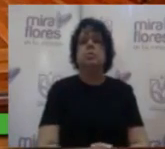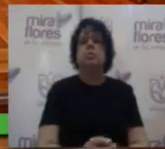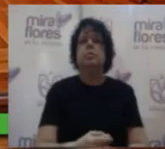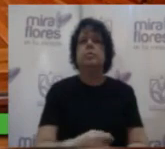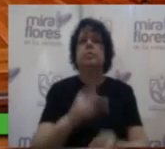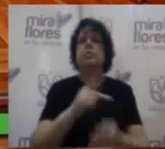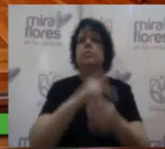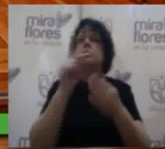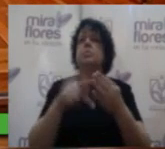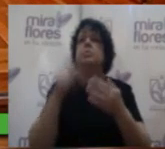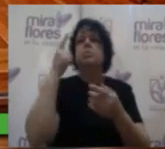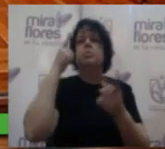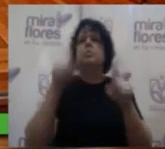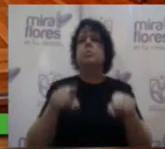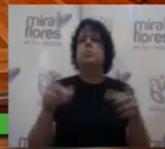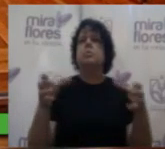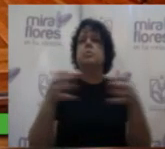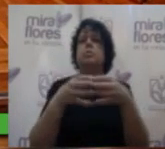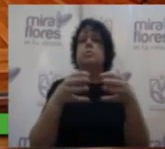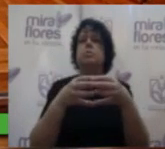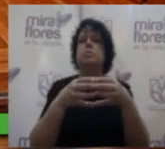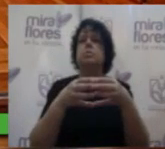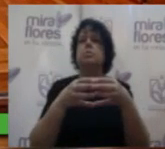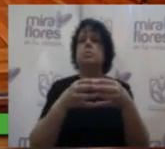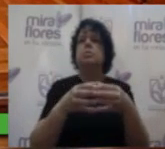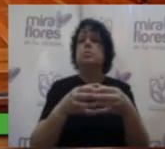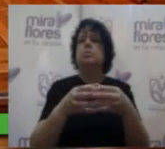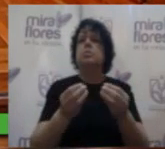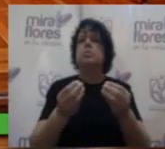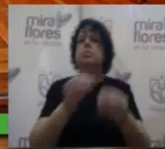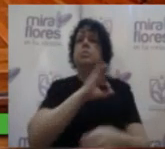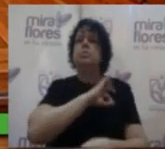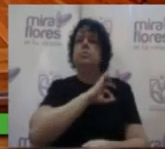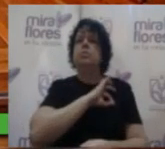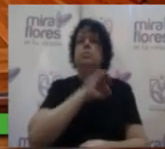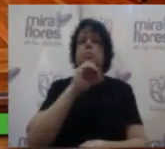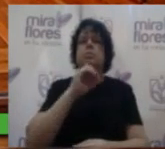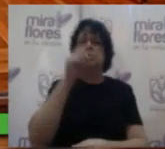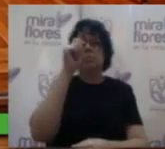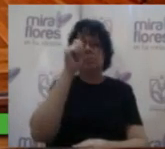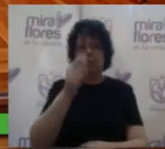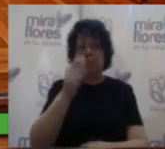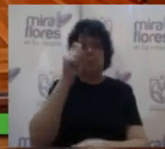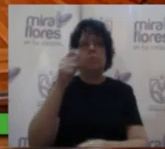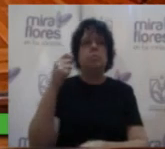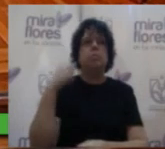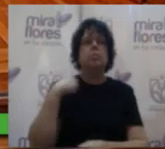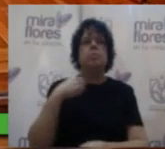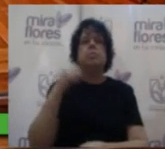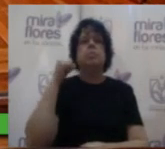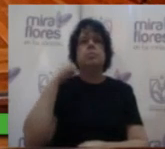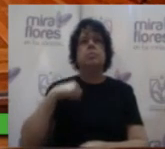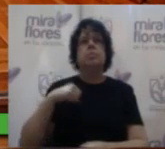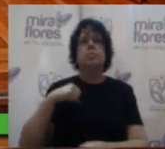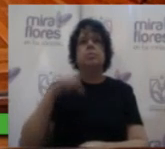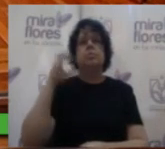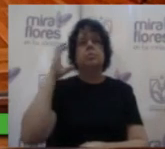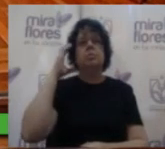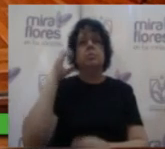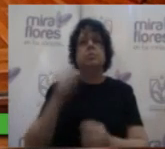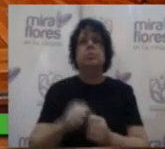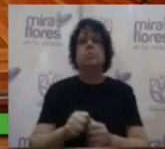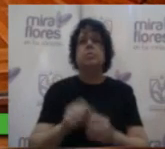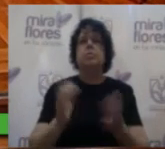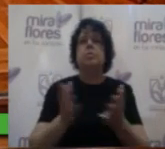Proyecto de acuerdo de Consejo que otorga la Medalla Cívica Municipal de Miraflores en el grado de Ciudadano Ejemplar Categoría Actividad